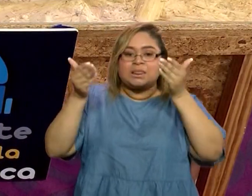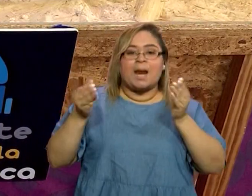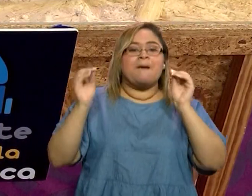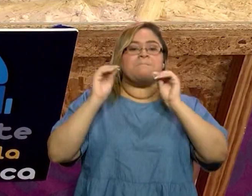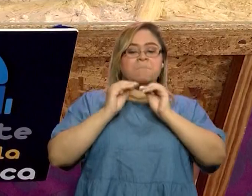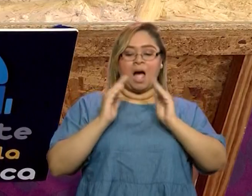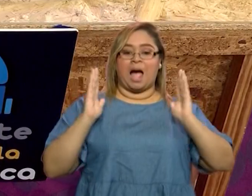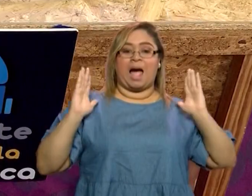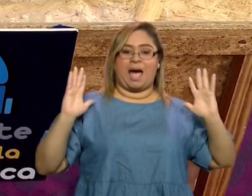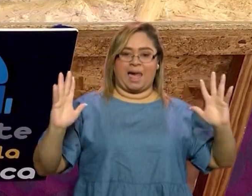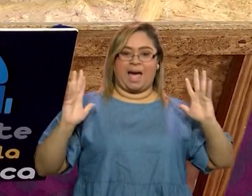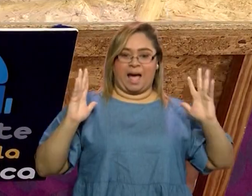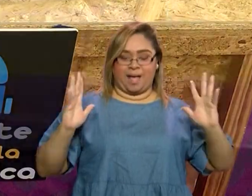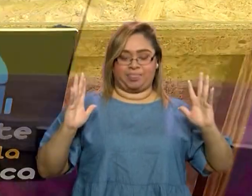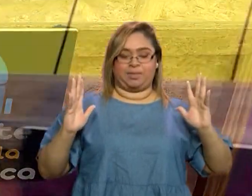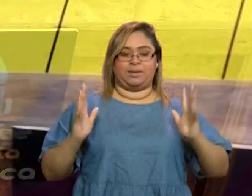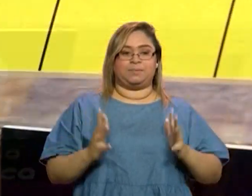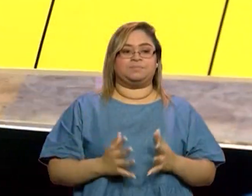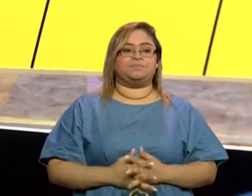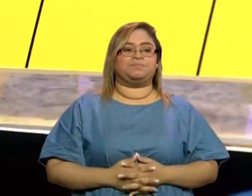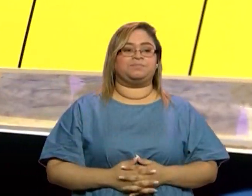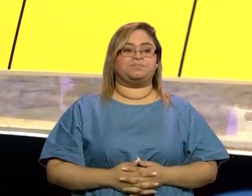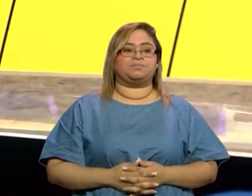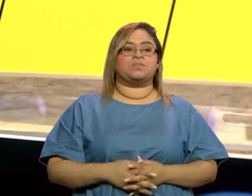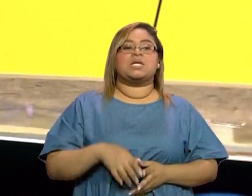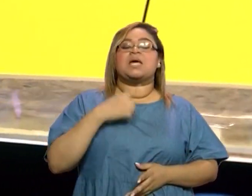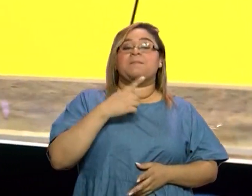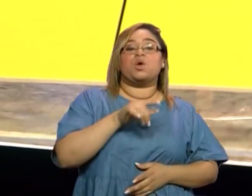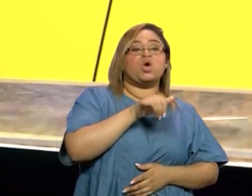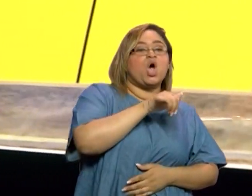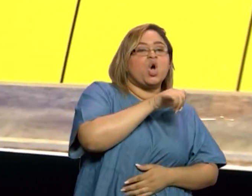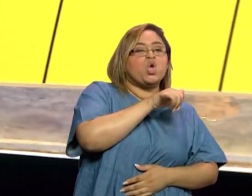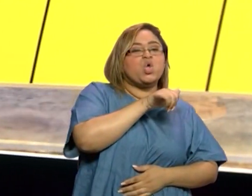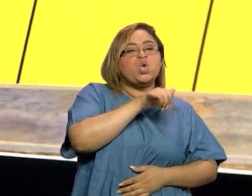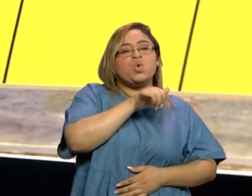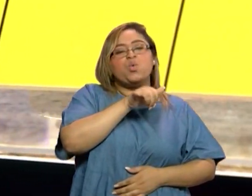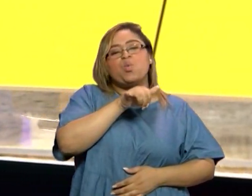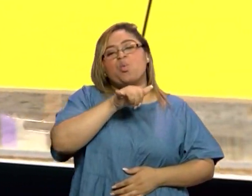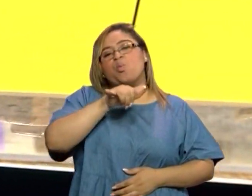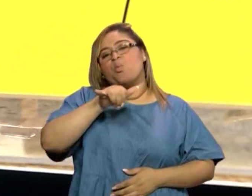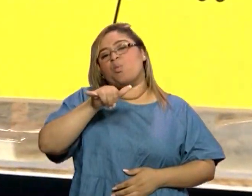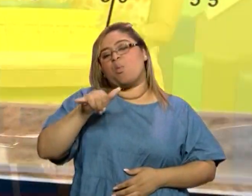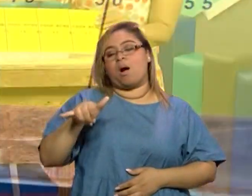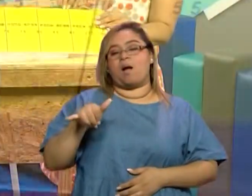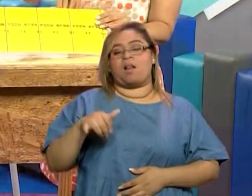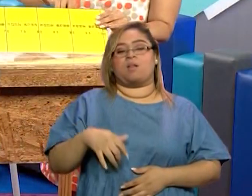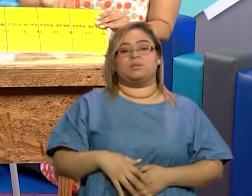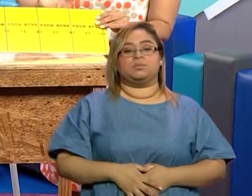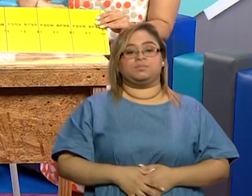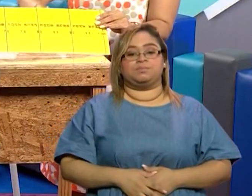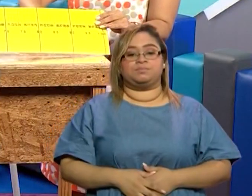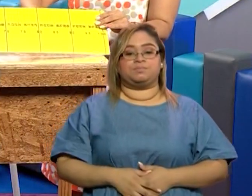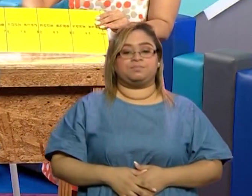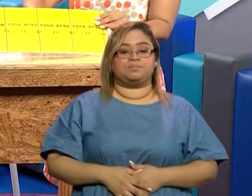en un mayor tamaño, pero que es el mismo que usualmente tenemos acá.